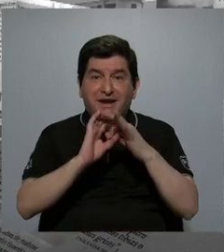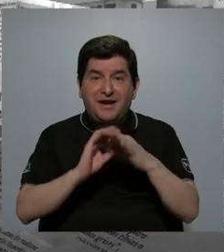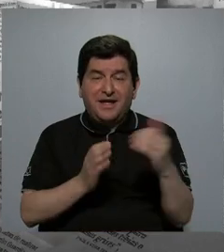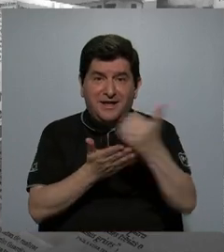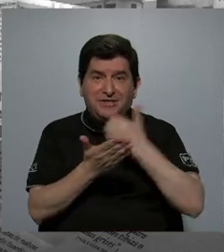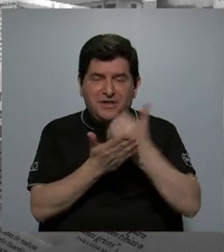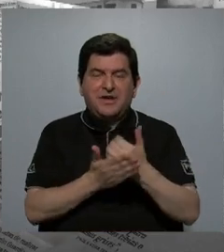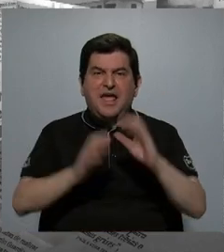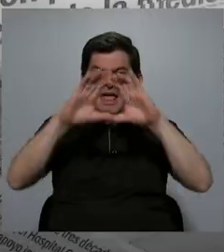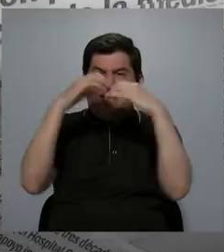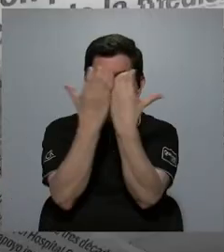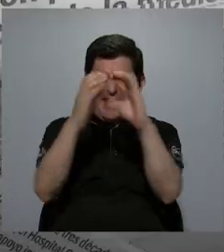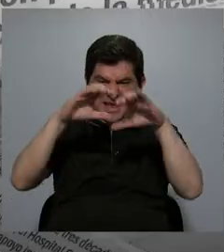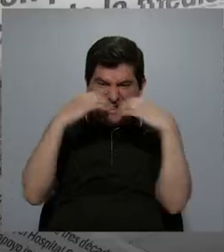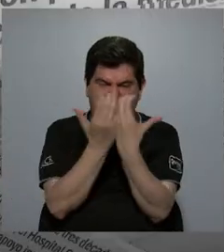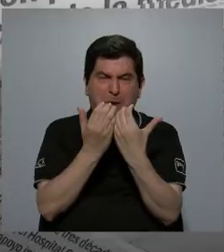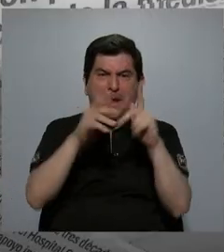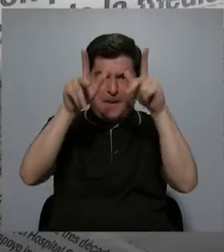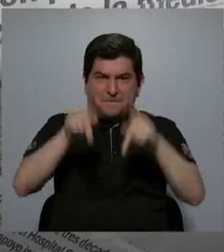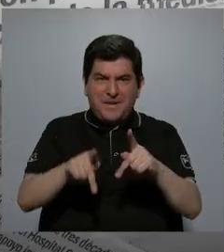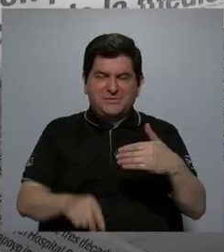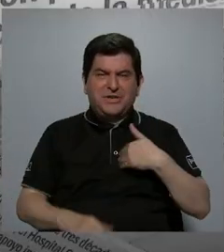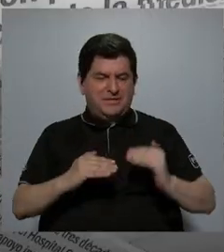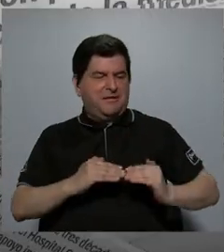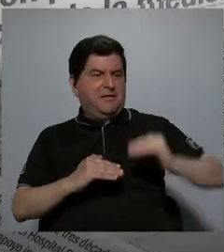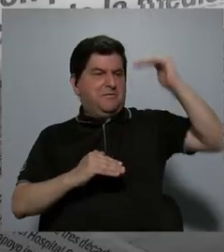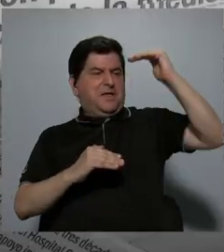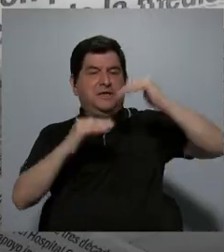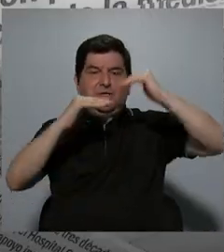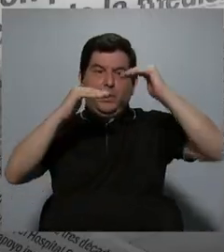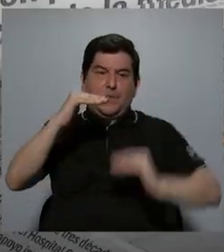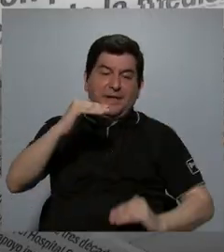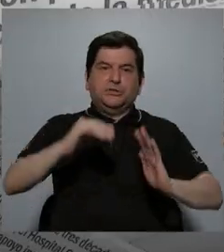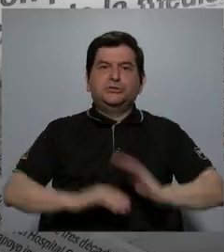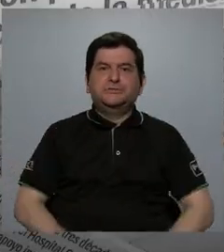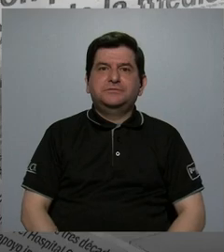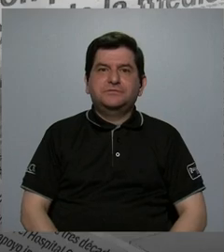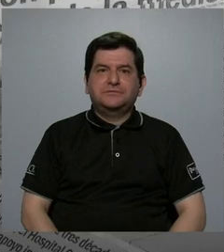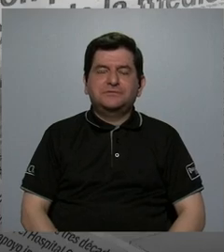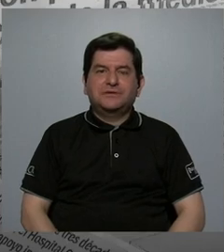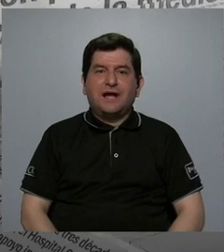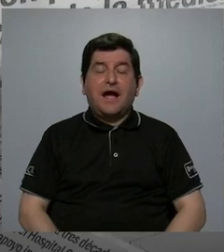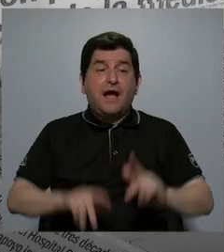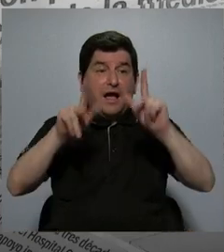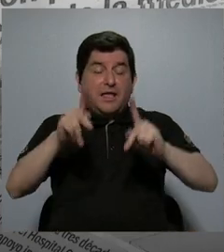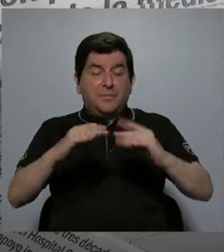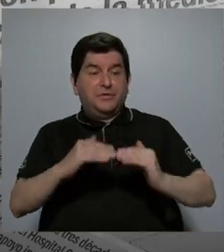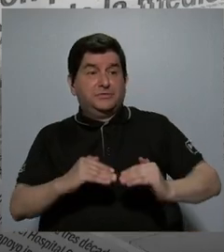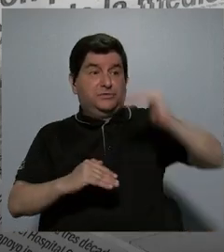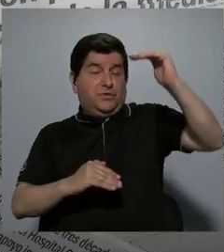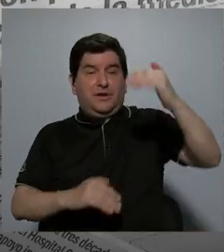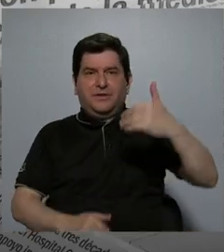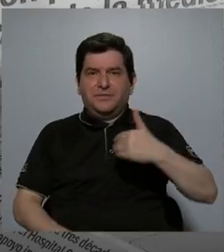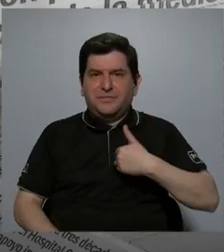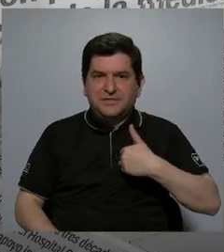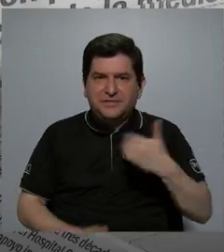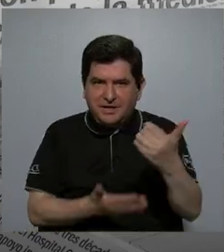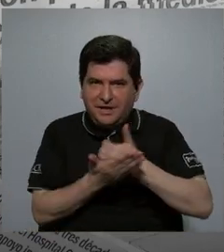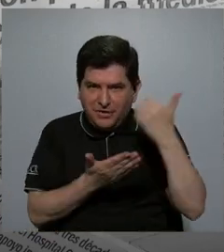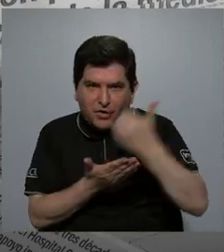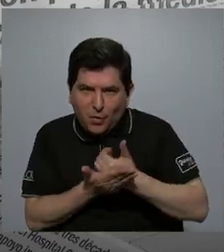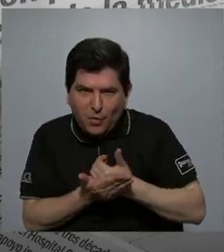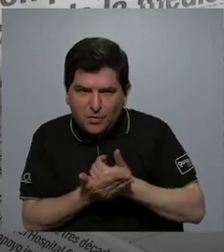como categoría de las personas que tienen más y menos, ascribiéndole a las personas que tienen más recursos